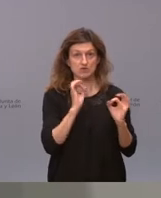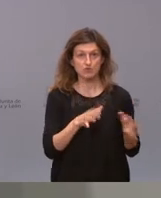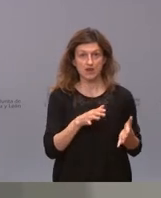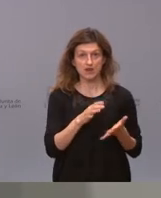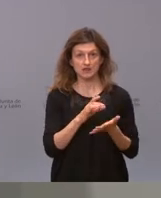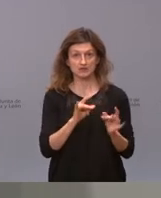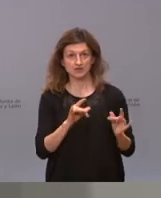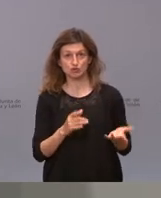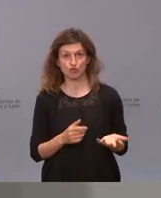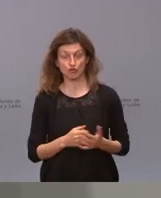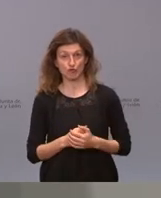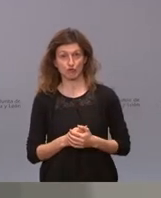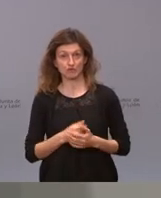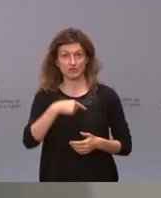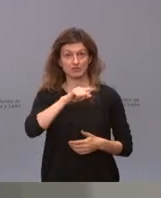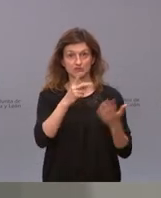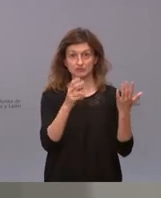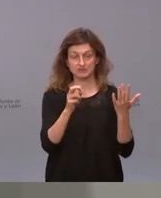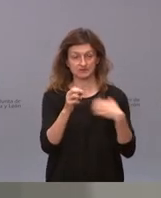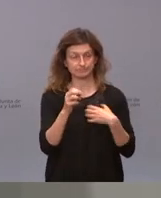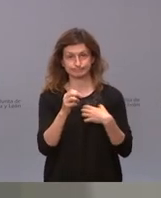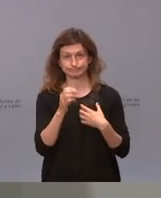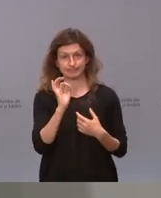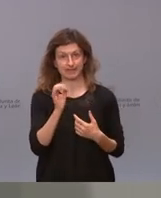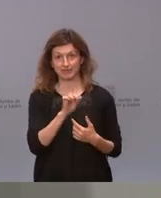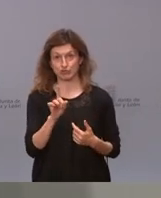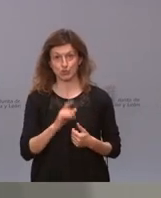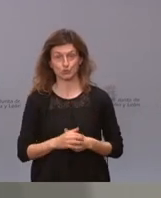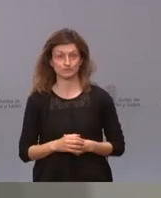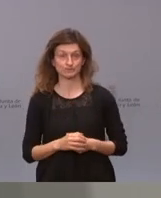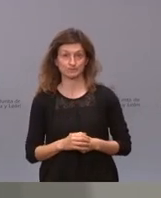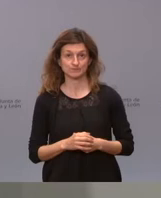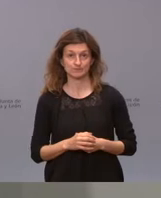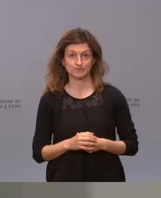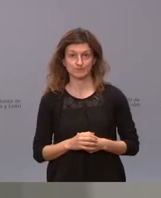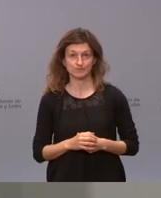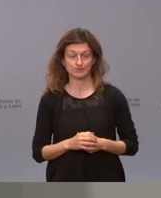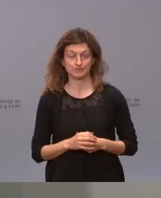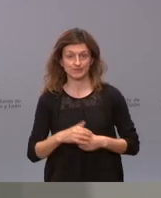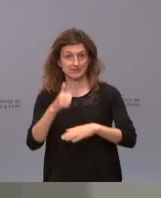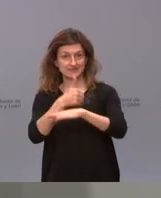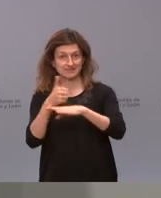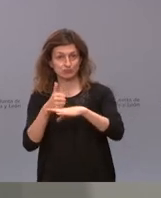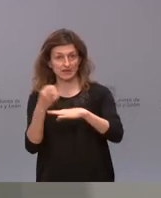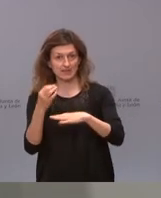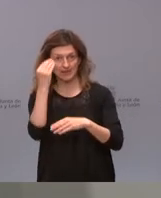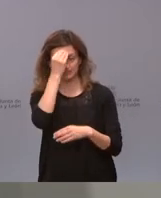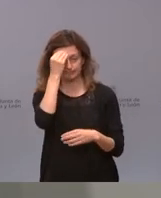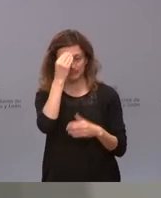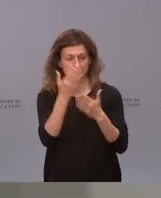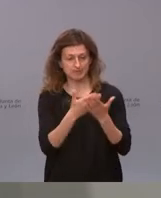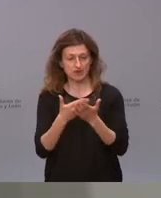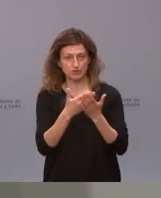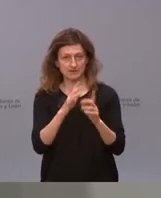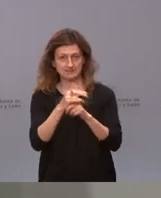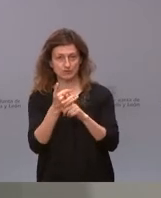territorio con 170. eso no es verdad, porque el Tribunal tiene que valorar las circunstancias